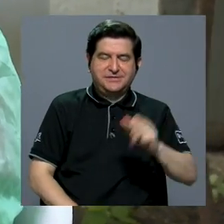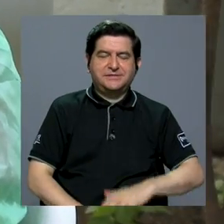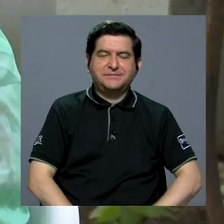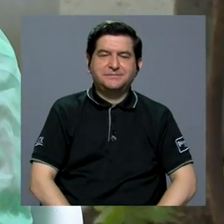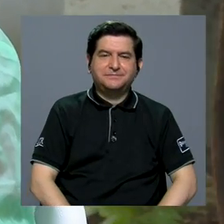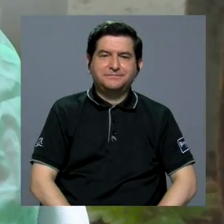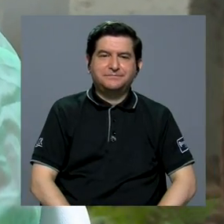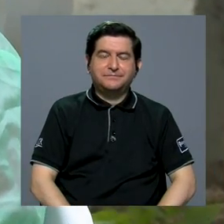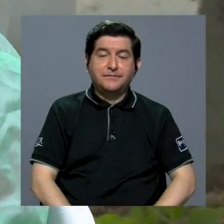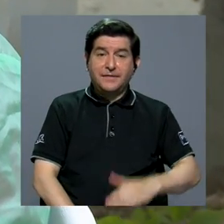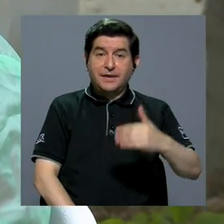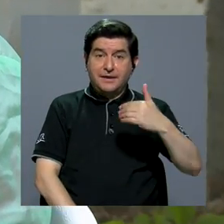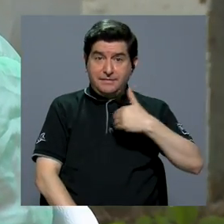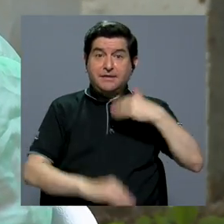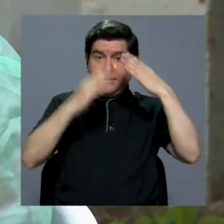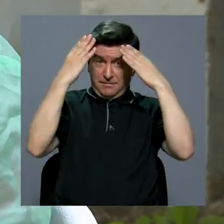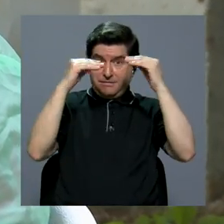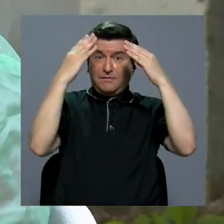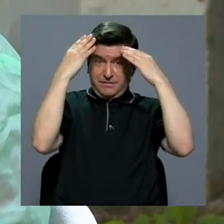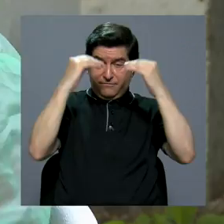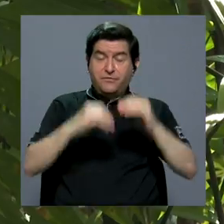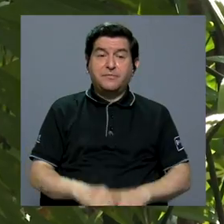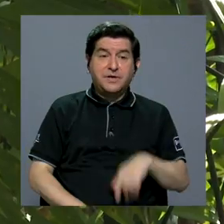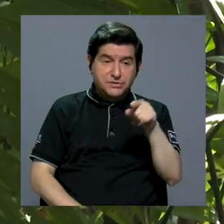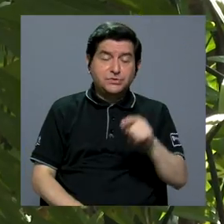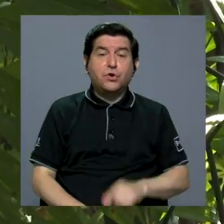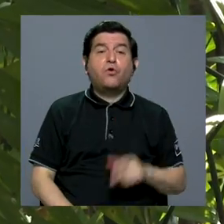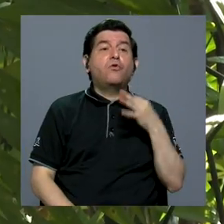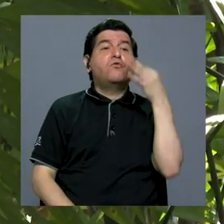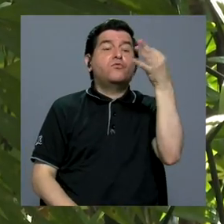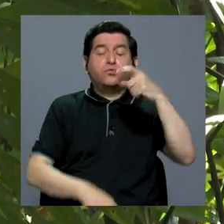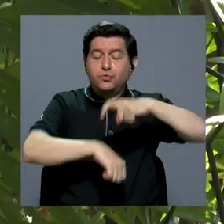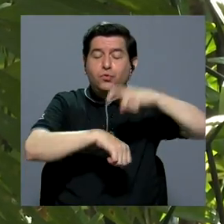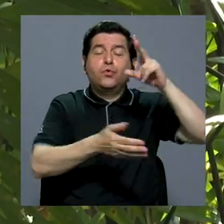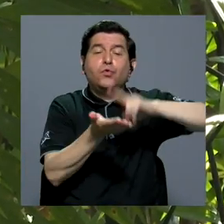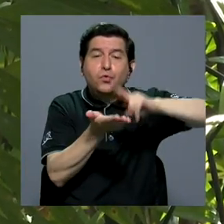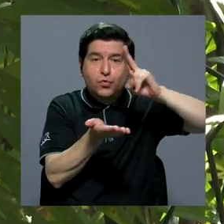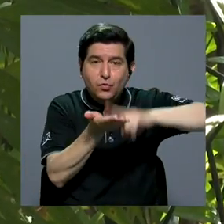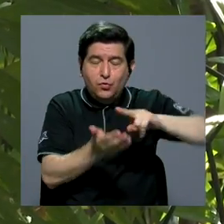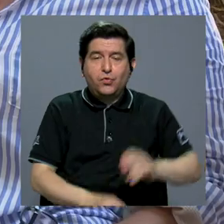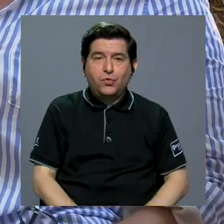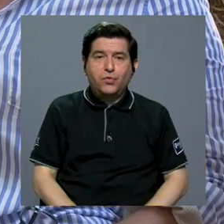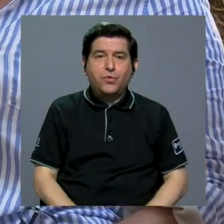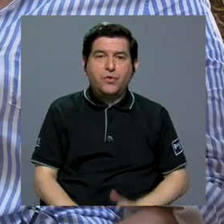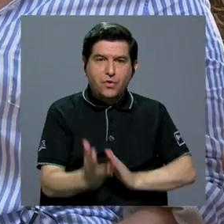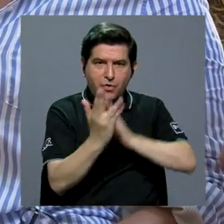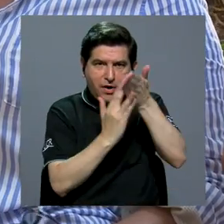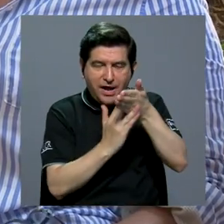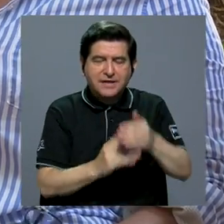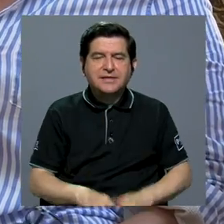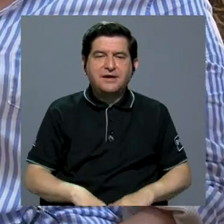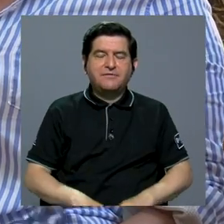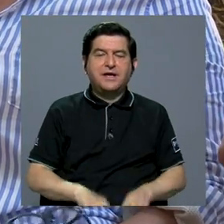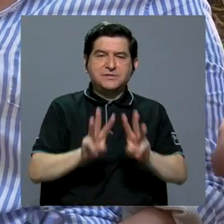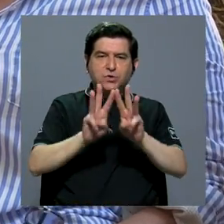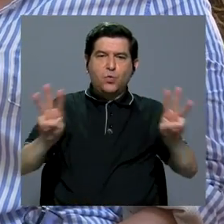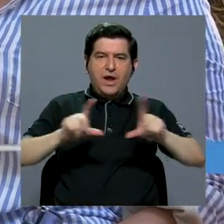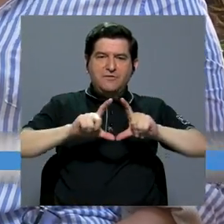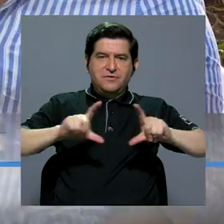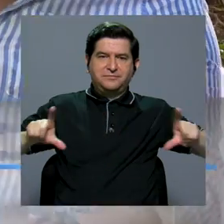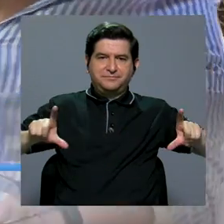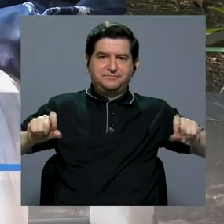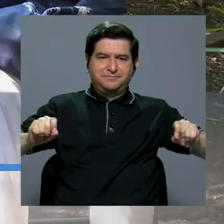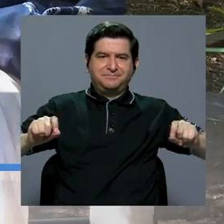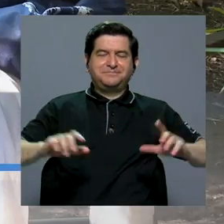semestre. Puede obtener más información acerca de los próximos periodos de inscripción a través de www